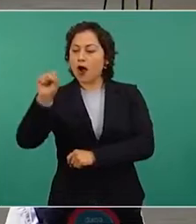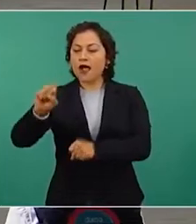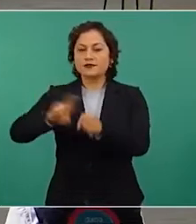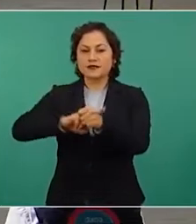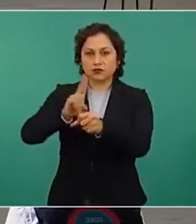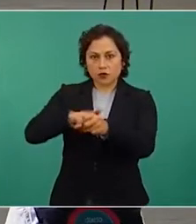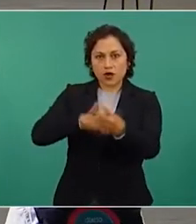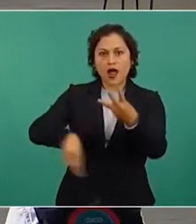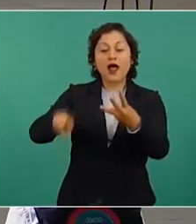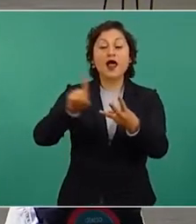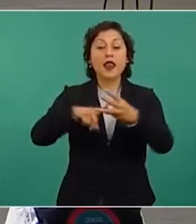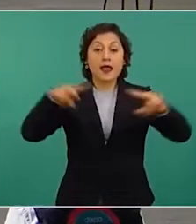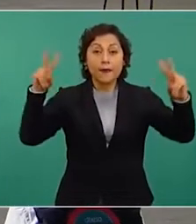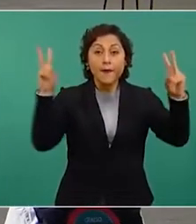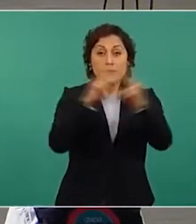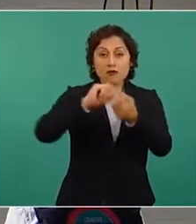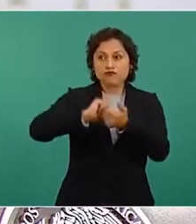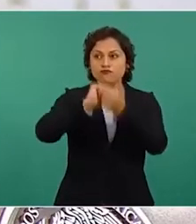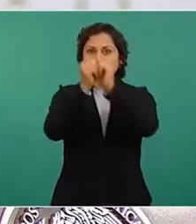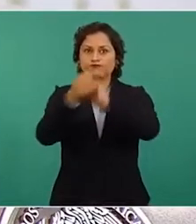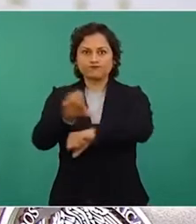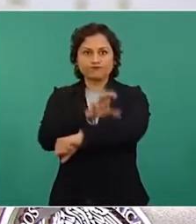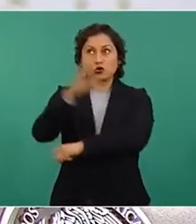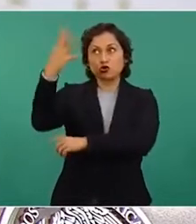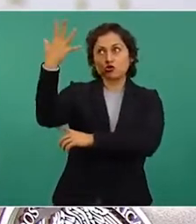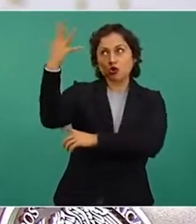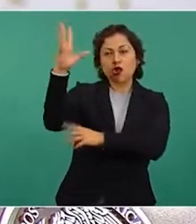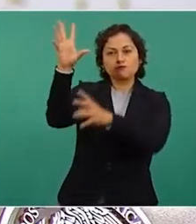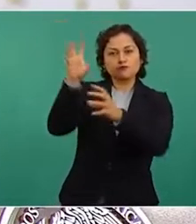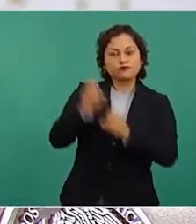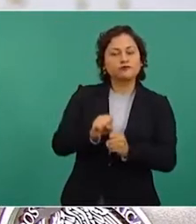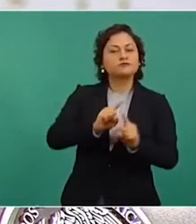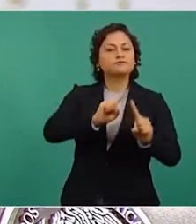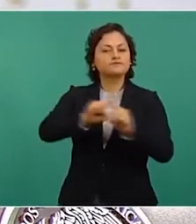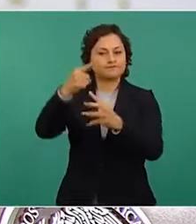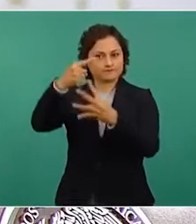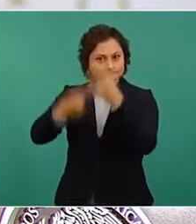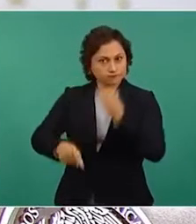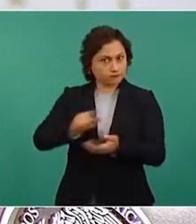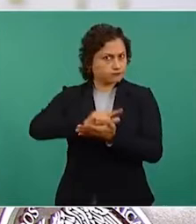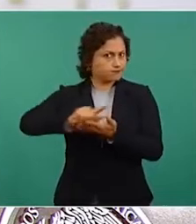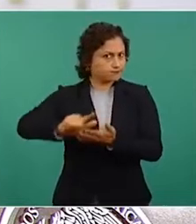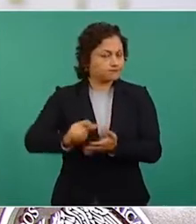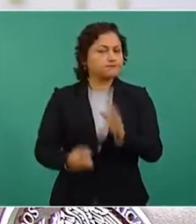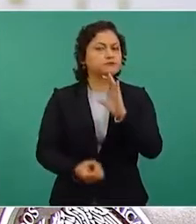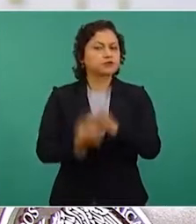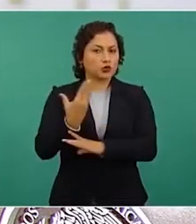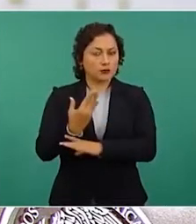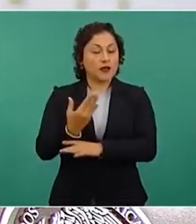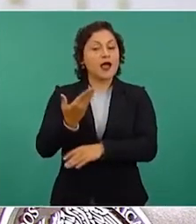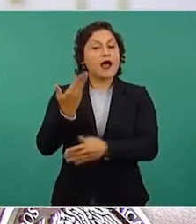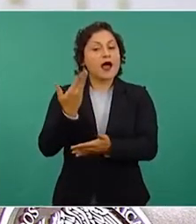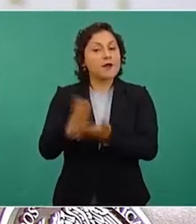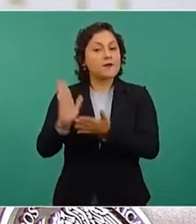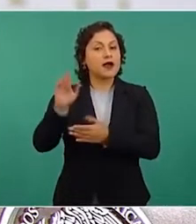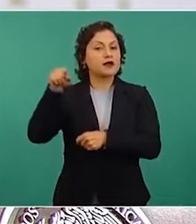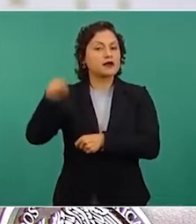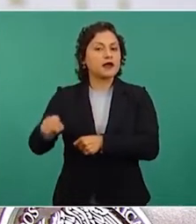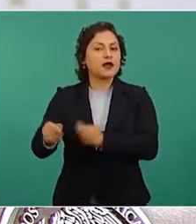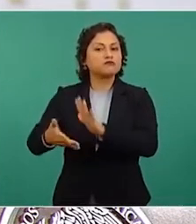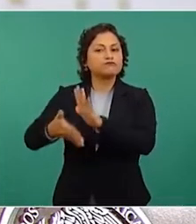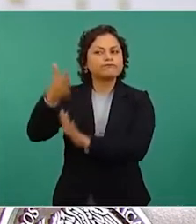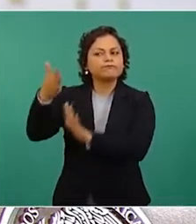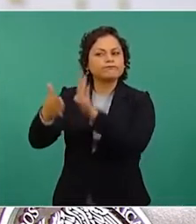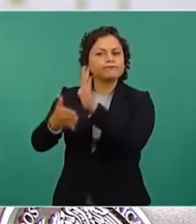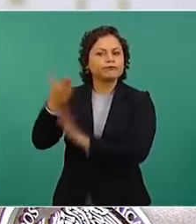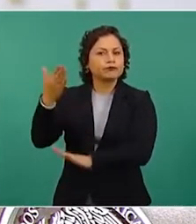y otras energías renovables. Además, se va a construir una de las plantas de generación solar más grande